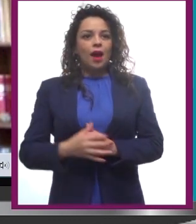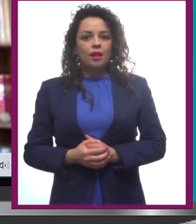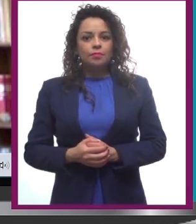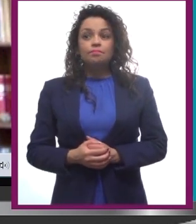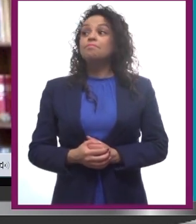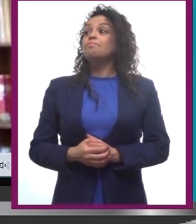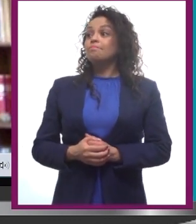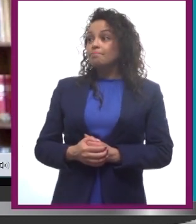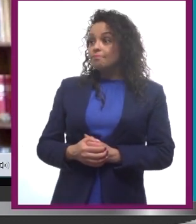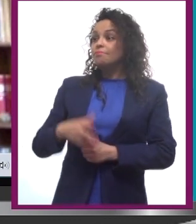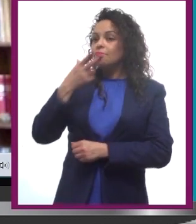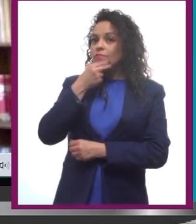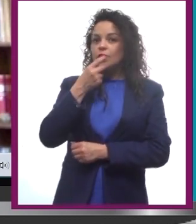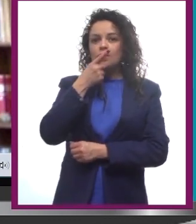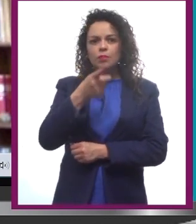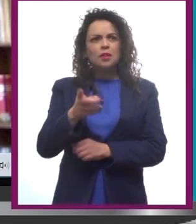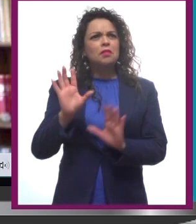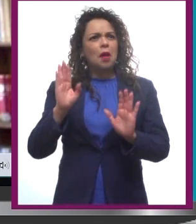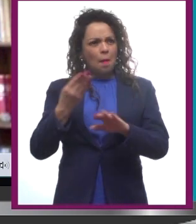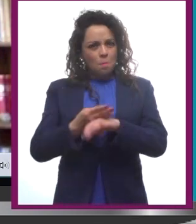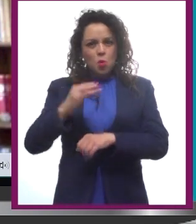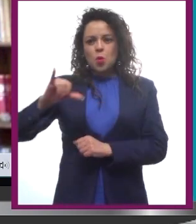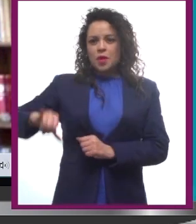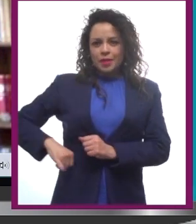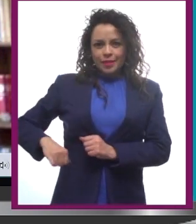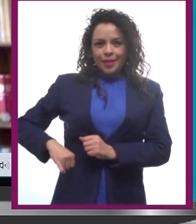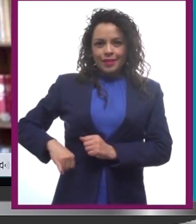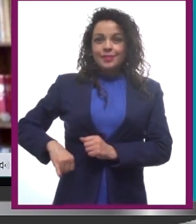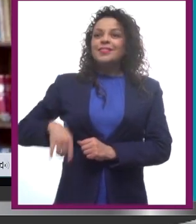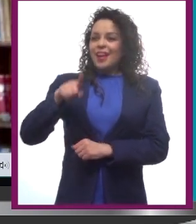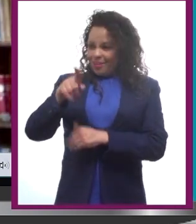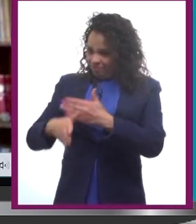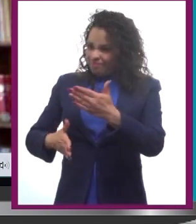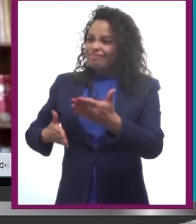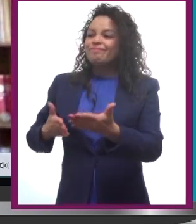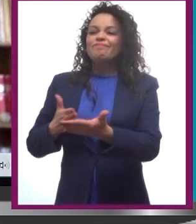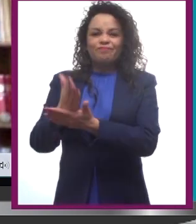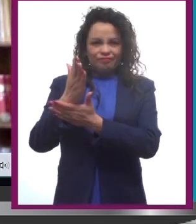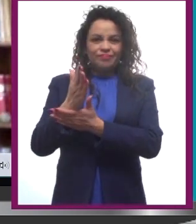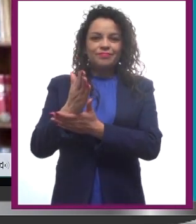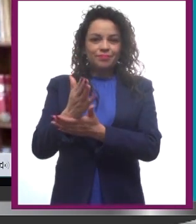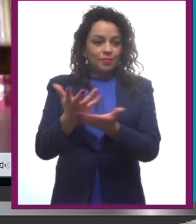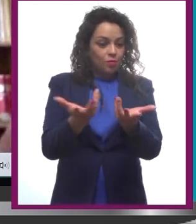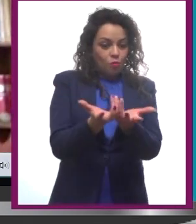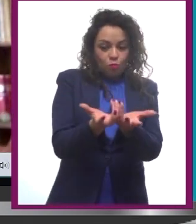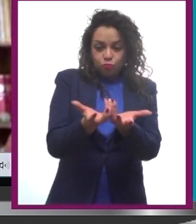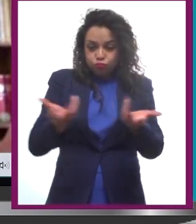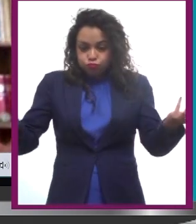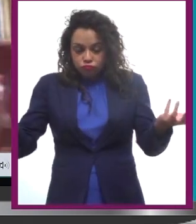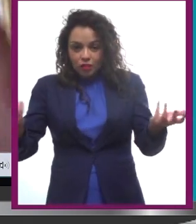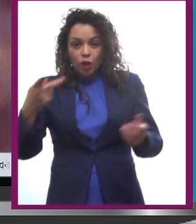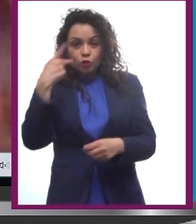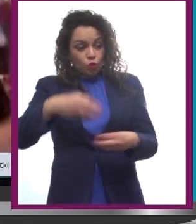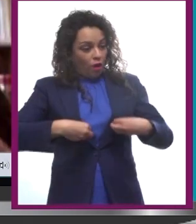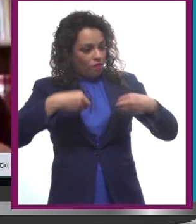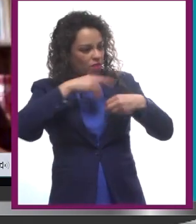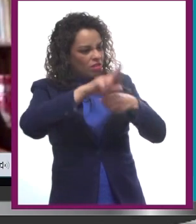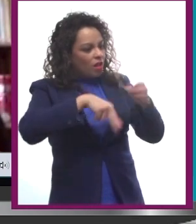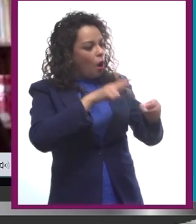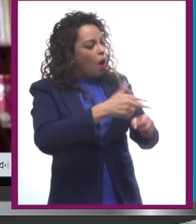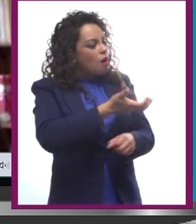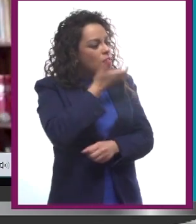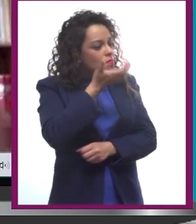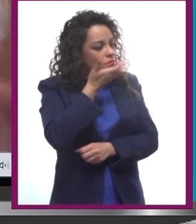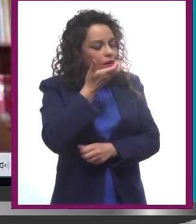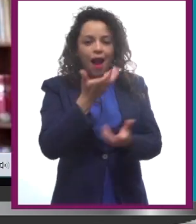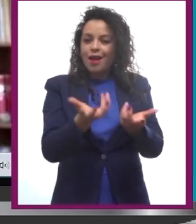interesante, y cruza el umbral, ¿no? Entonces se separa de su mundo normal, de su mundo ordinario,